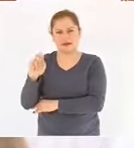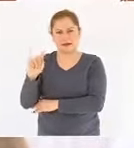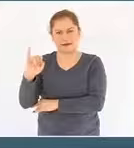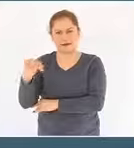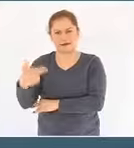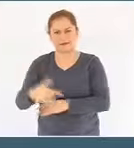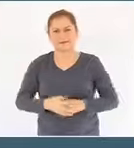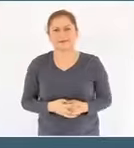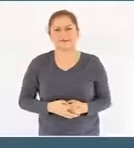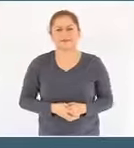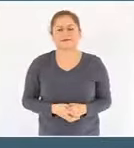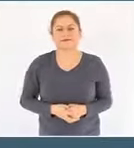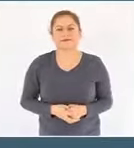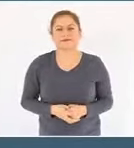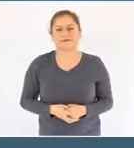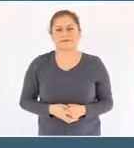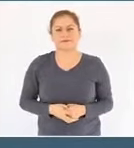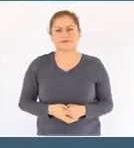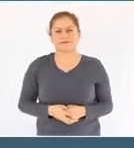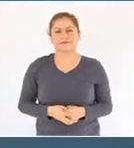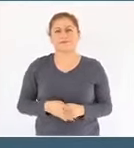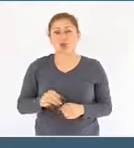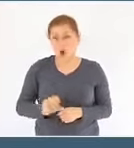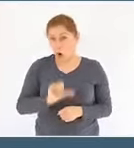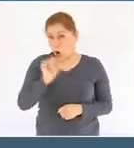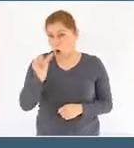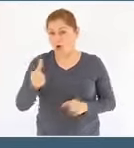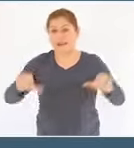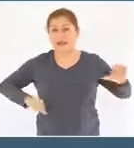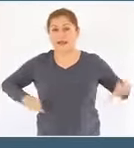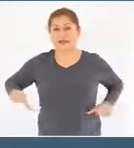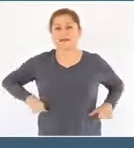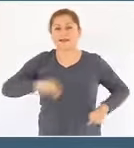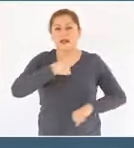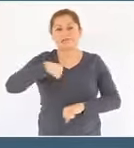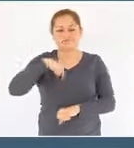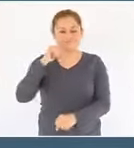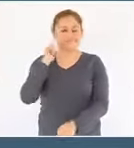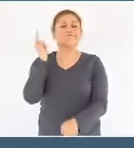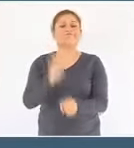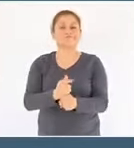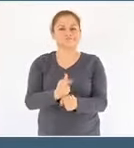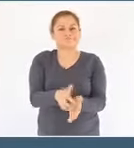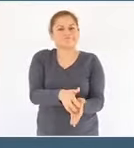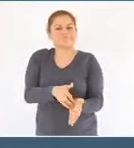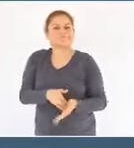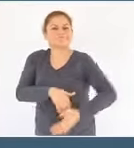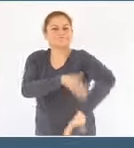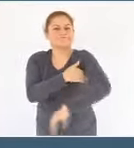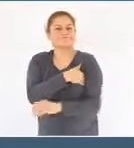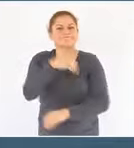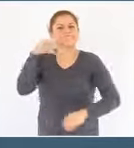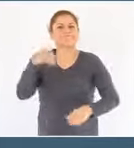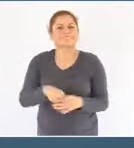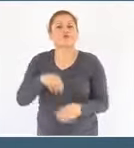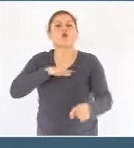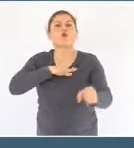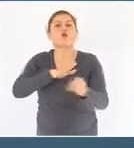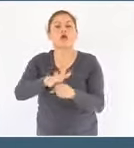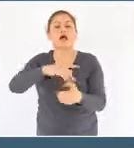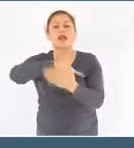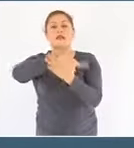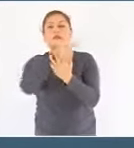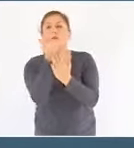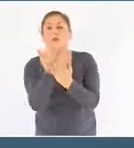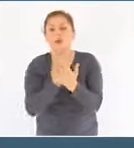Otra de las acciones con un gran potencial de ahorro es la implantación del programa de excelencia